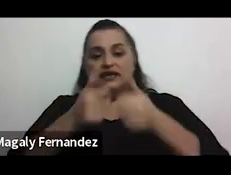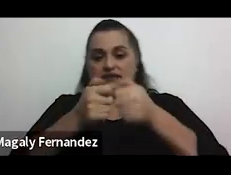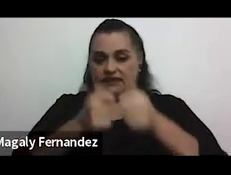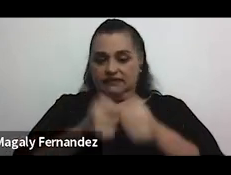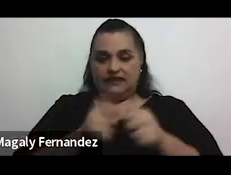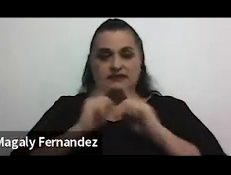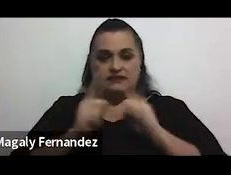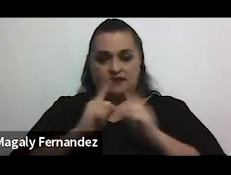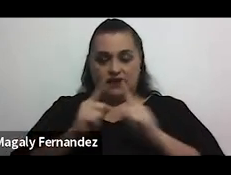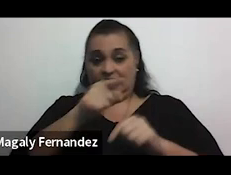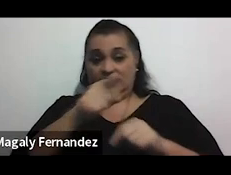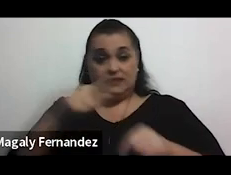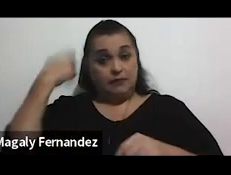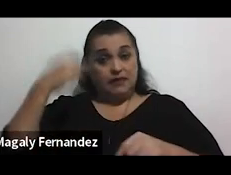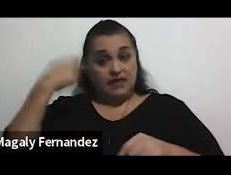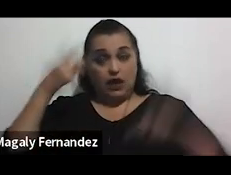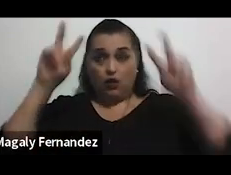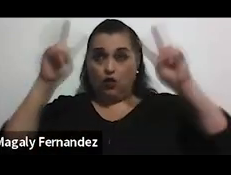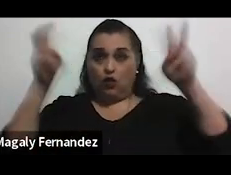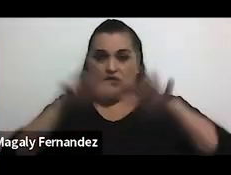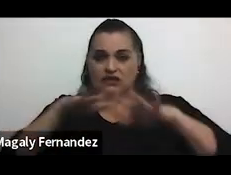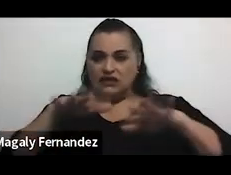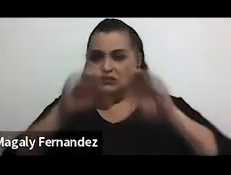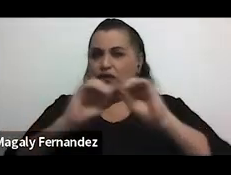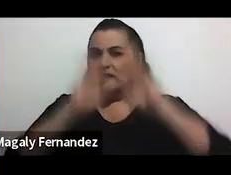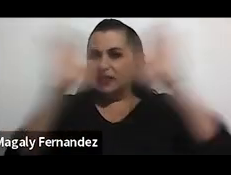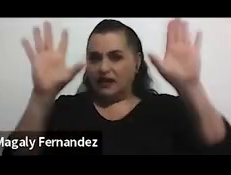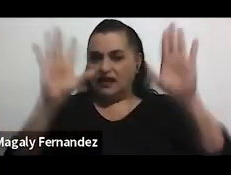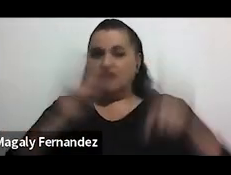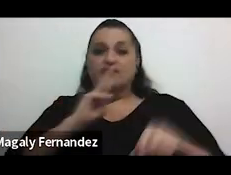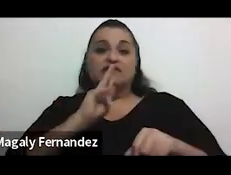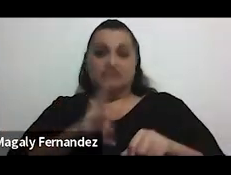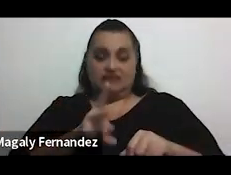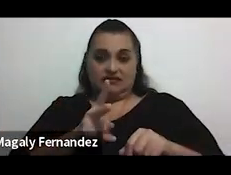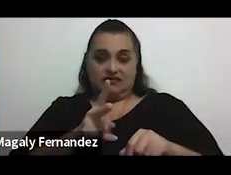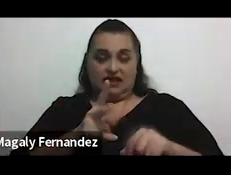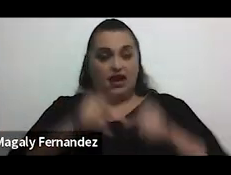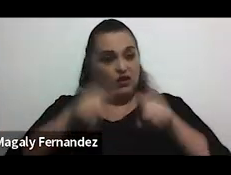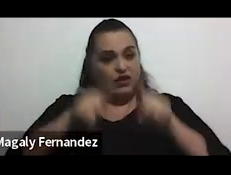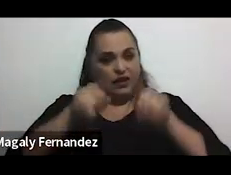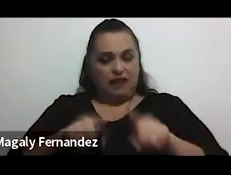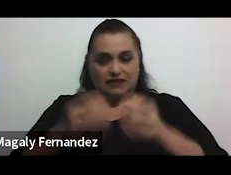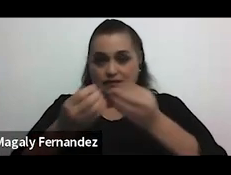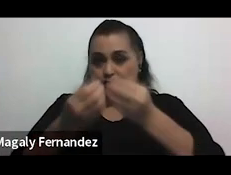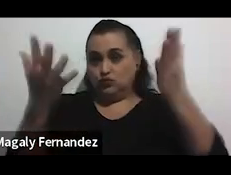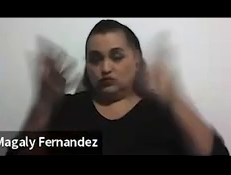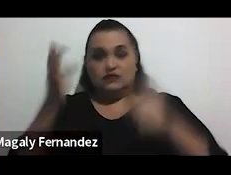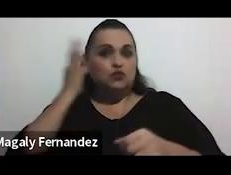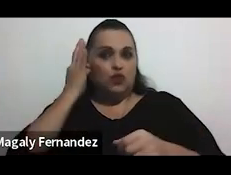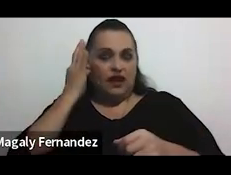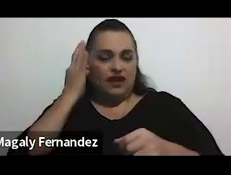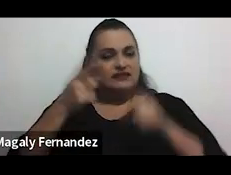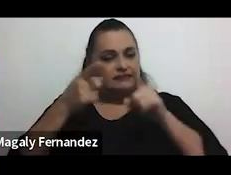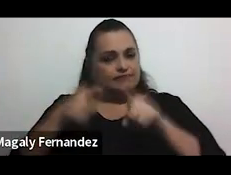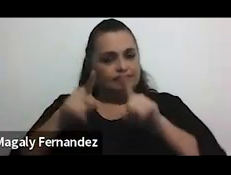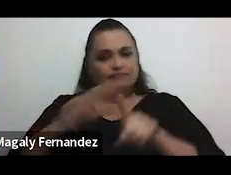este video nos contextualiza con mucha claridad la realidad de, en este caso, de muchas mujeres que experimentamos ese